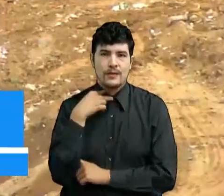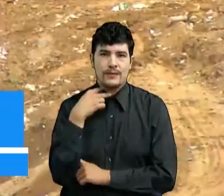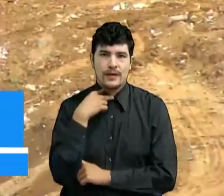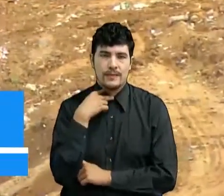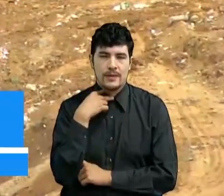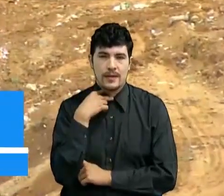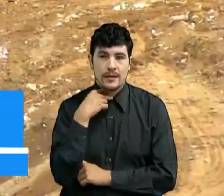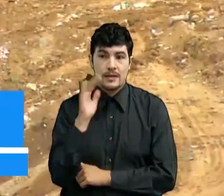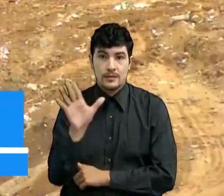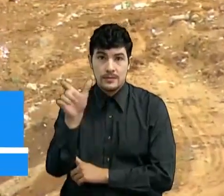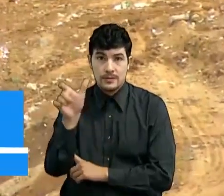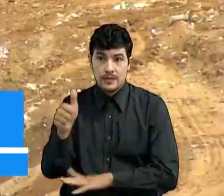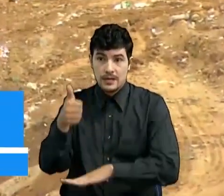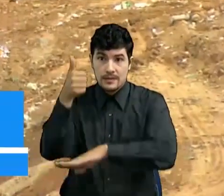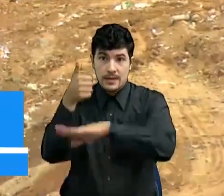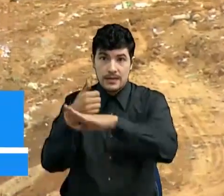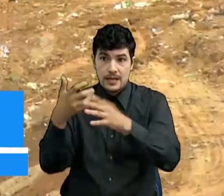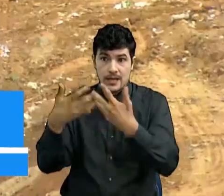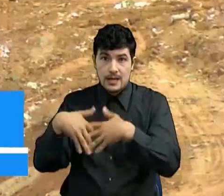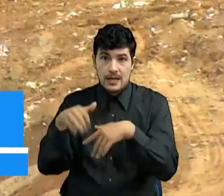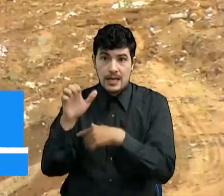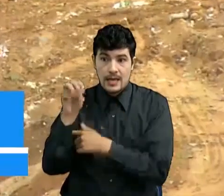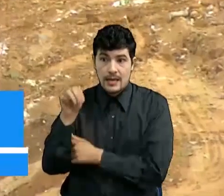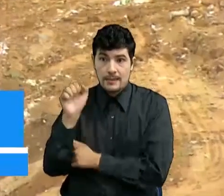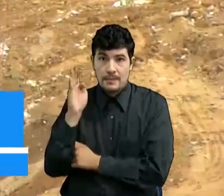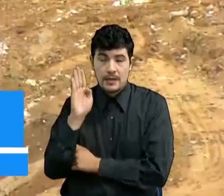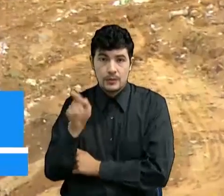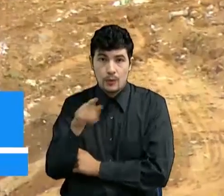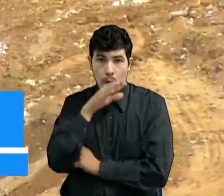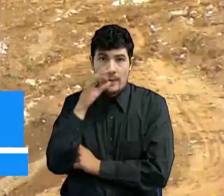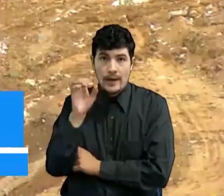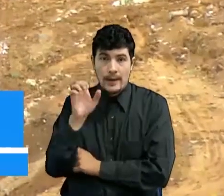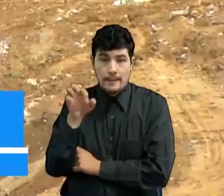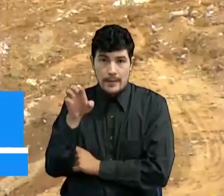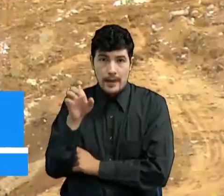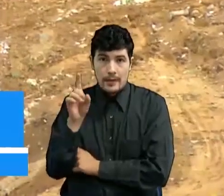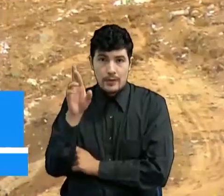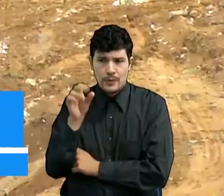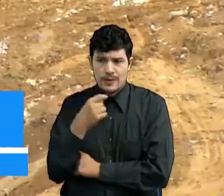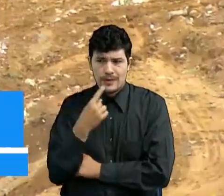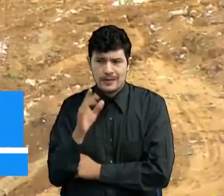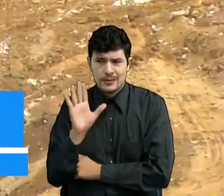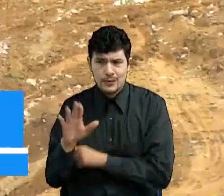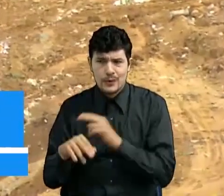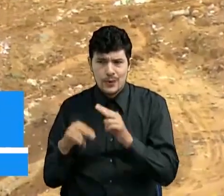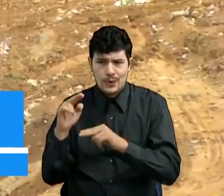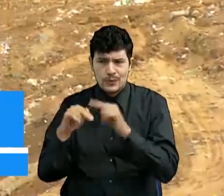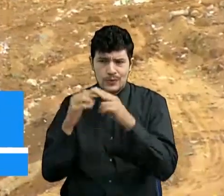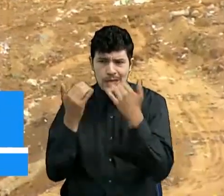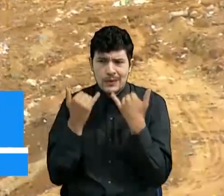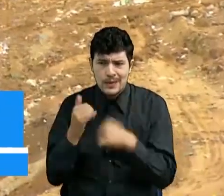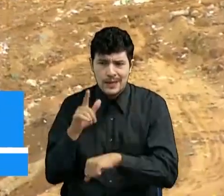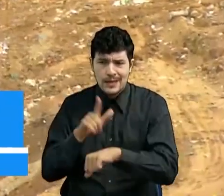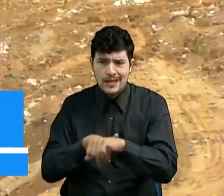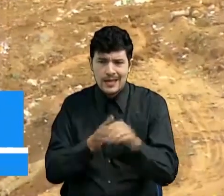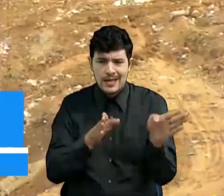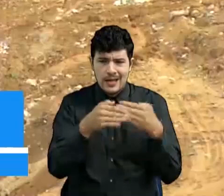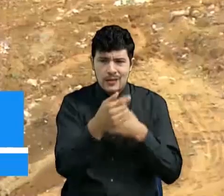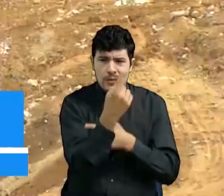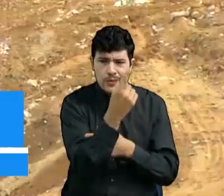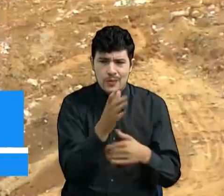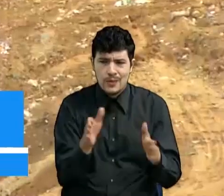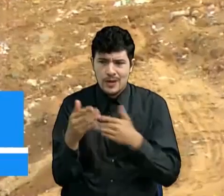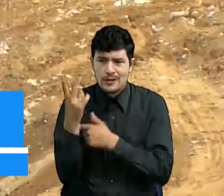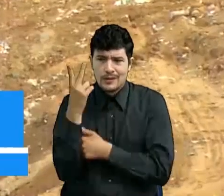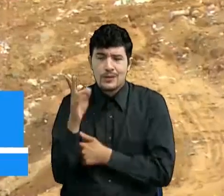pues según el gerente de la empresa de aseo de Bucaramanga, además Pedro Salazar manifestó que si las obras que se realizan en estos momentos en la celda 1 y 2 se llevan a cabo